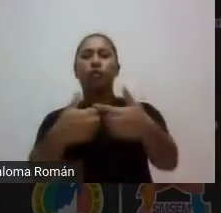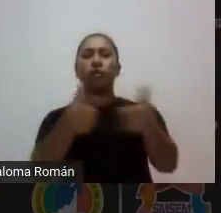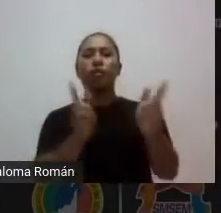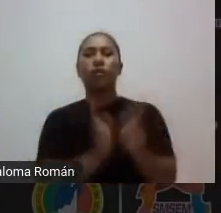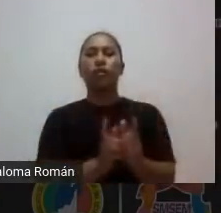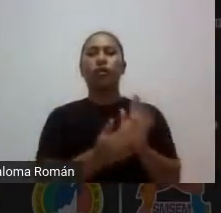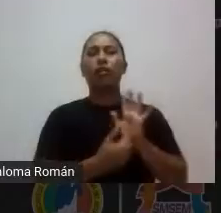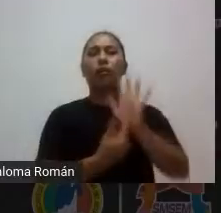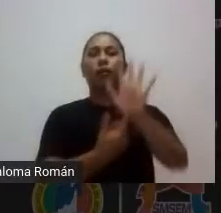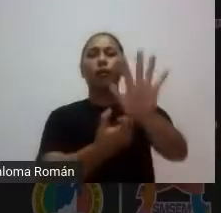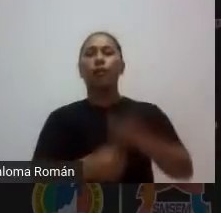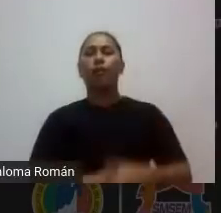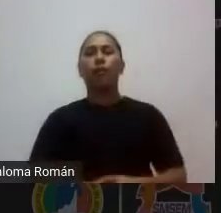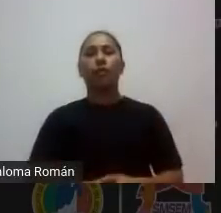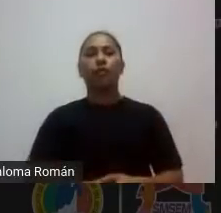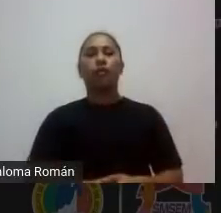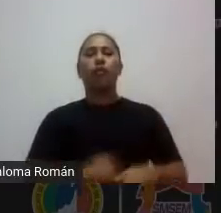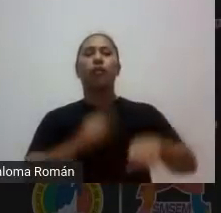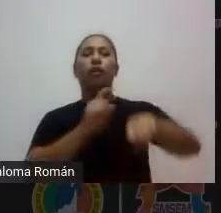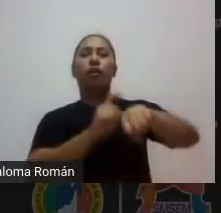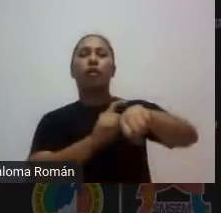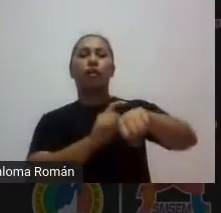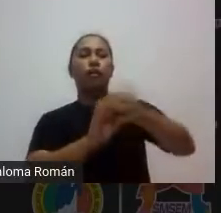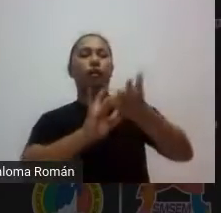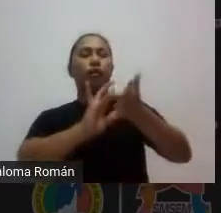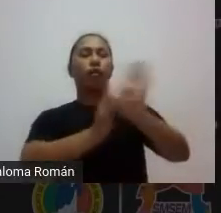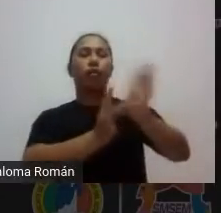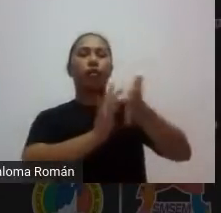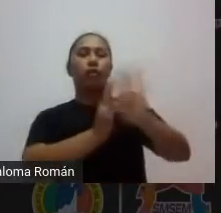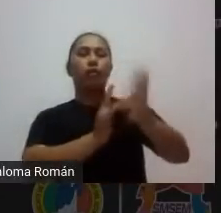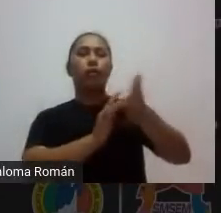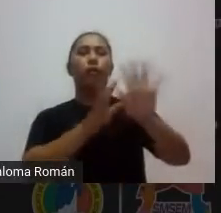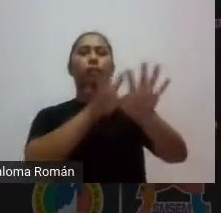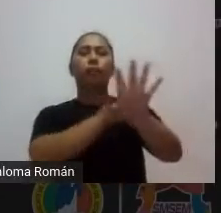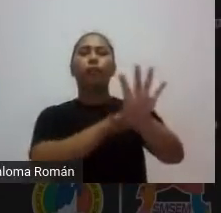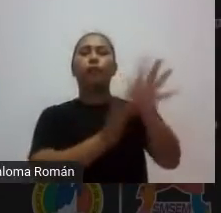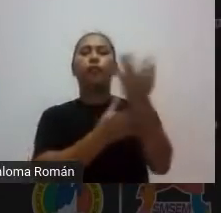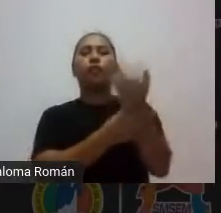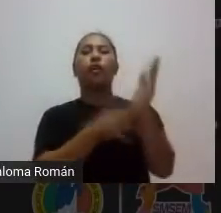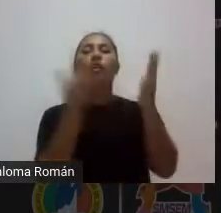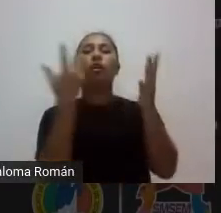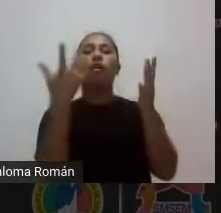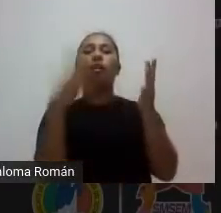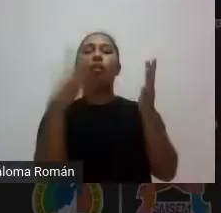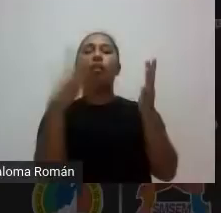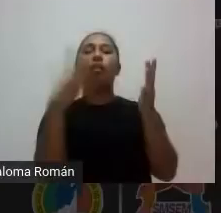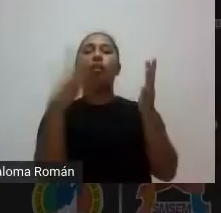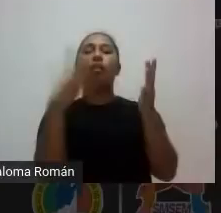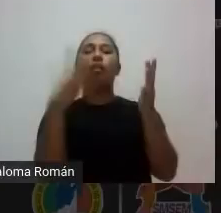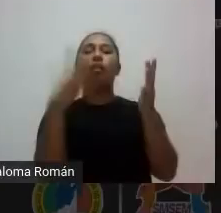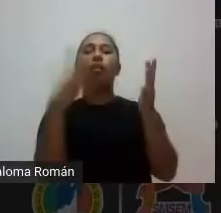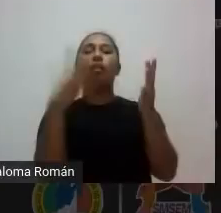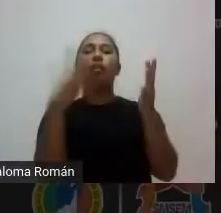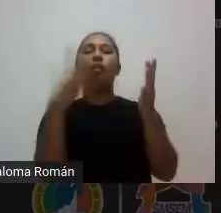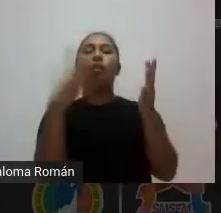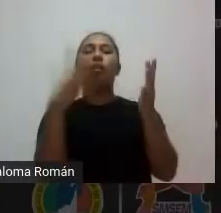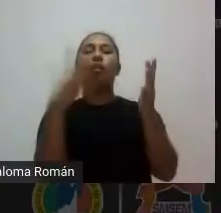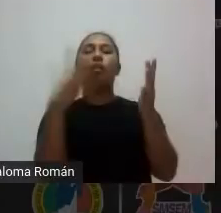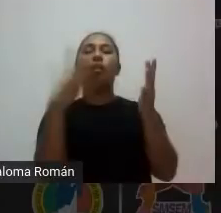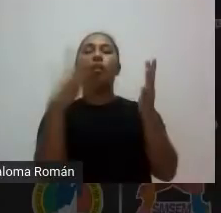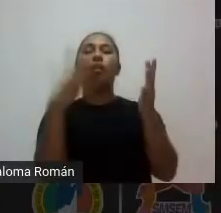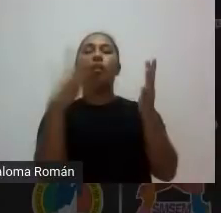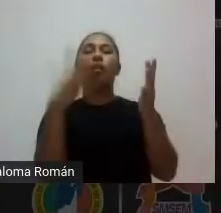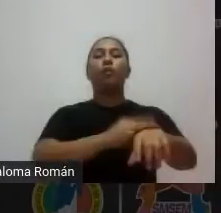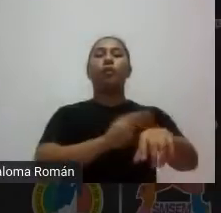presenta tú con reloj en mano sólo cuentan con 10 minutos claro ya lo tuvieron que haber ensayado para no